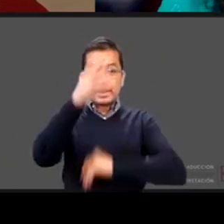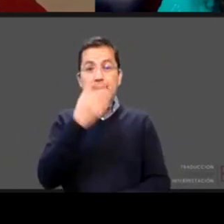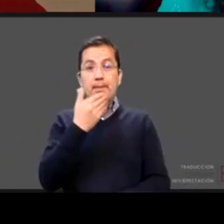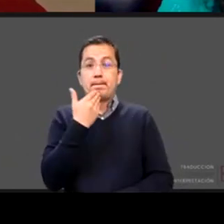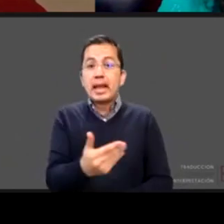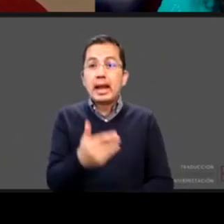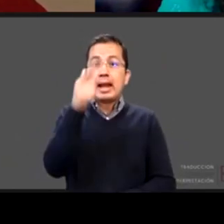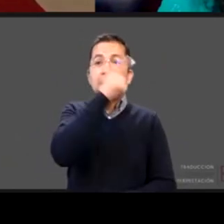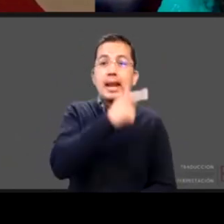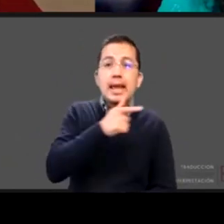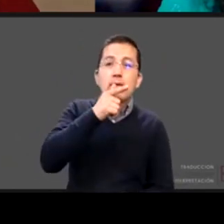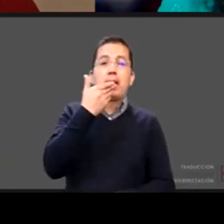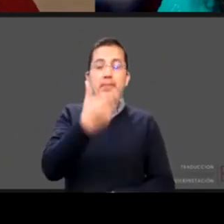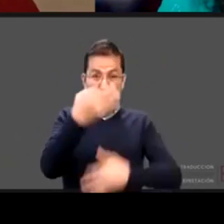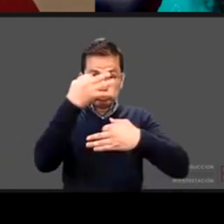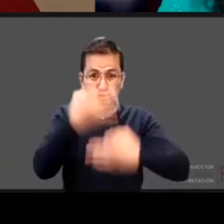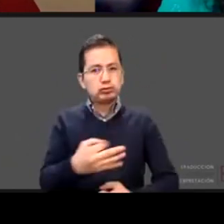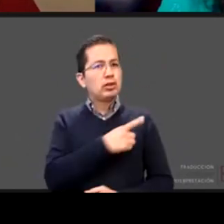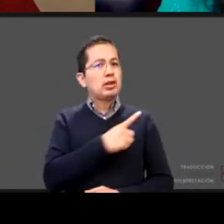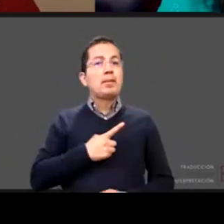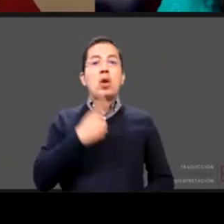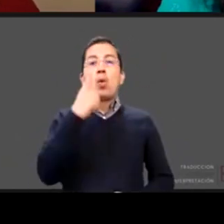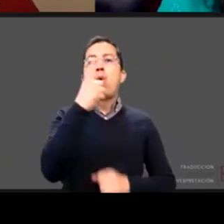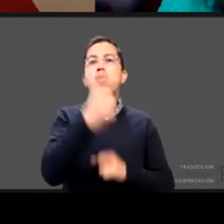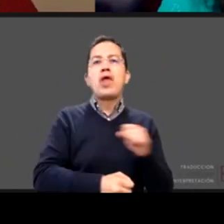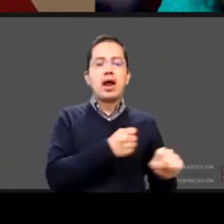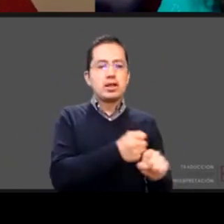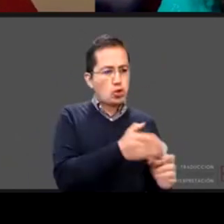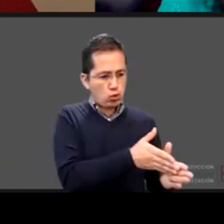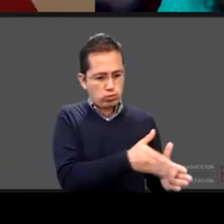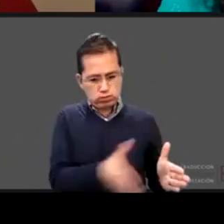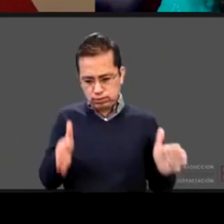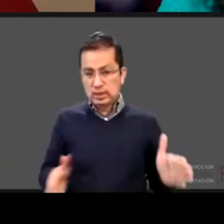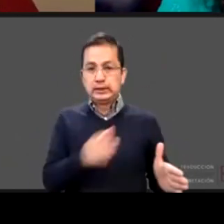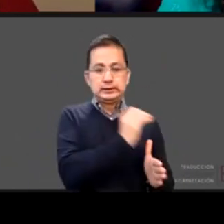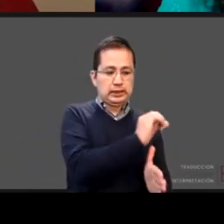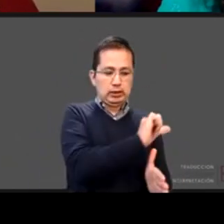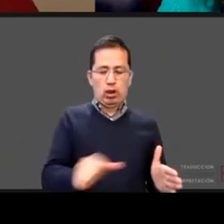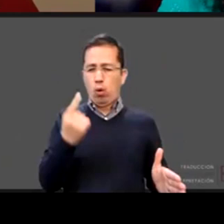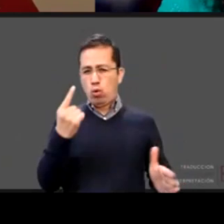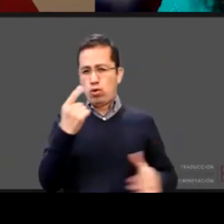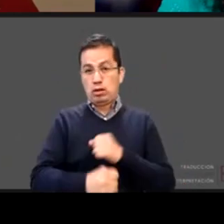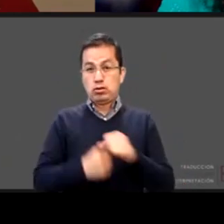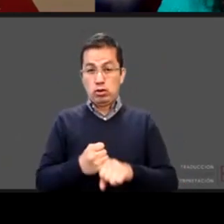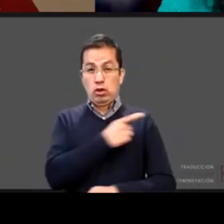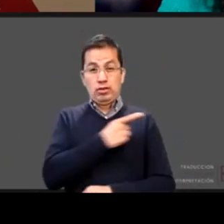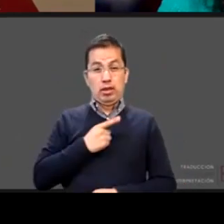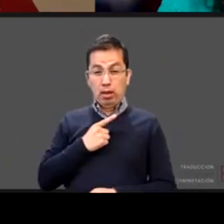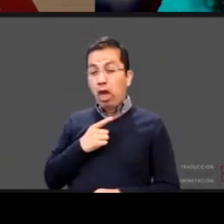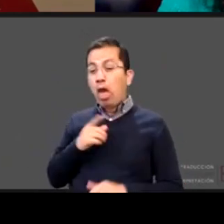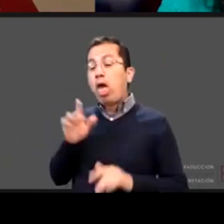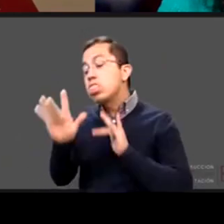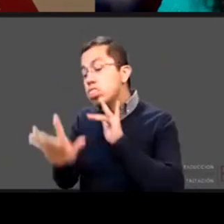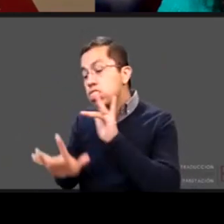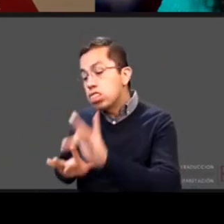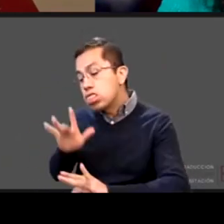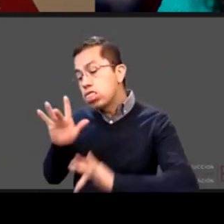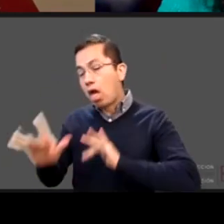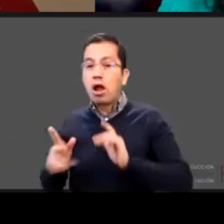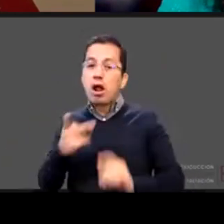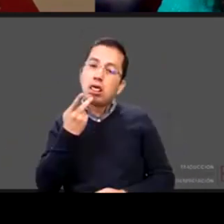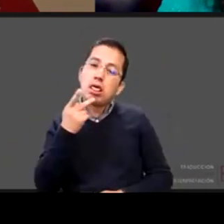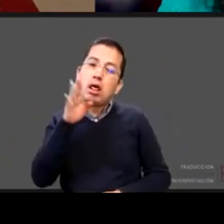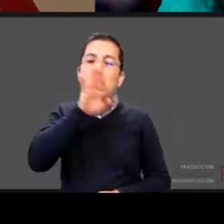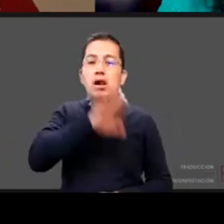materna queremos que lo hable bien no le hablemos cetáceo hola bebé ni minion y además nosotros tendemos mucho en